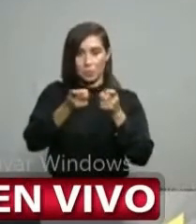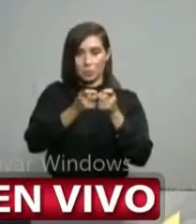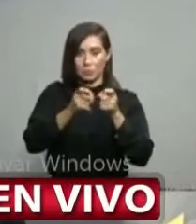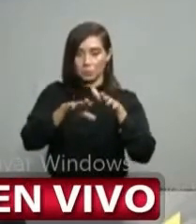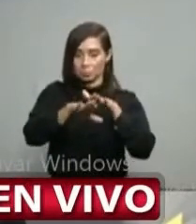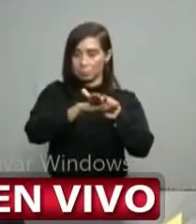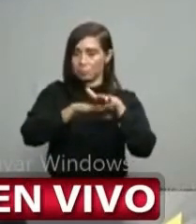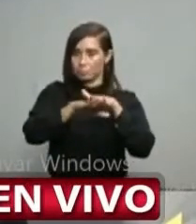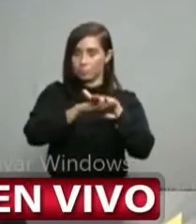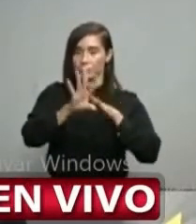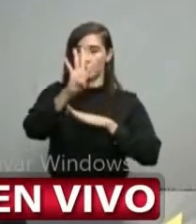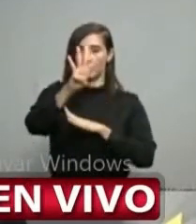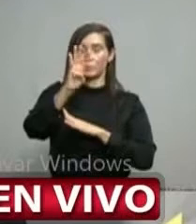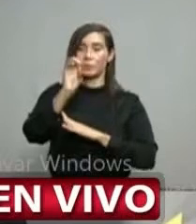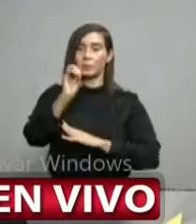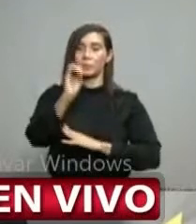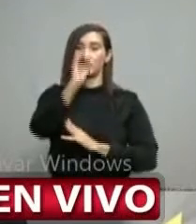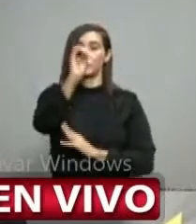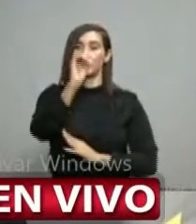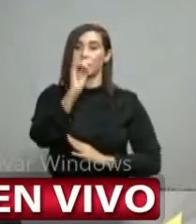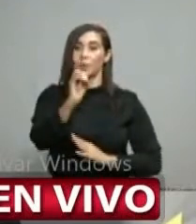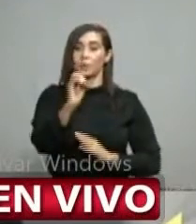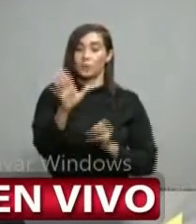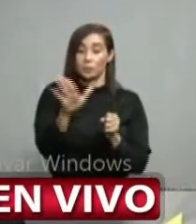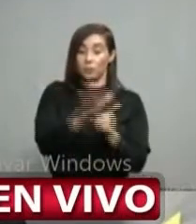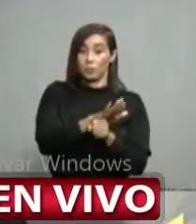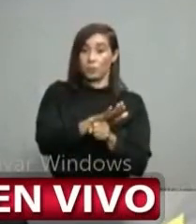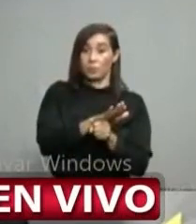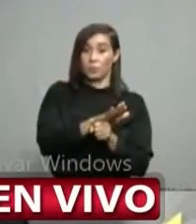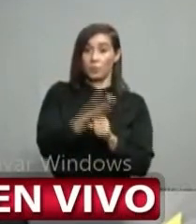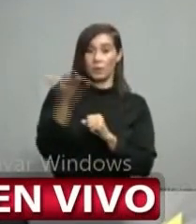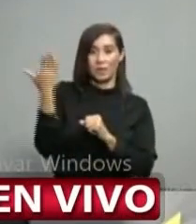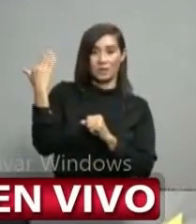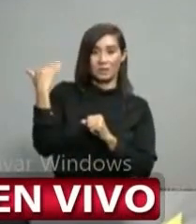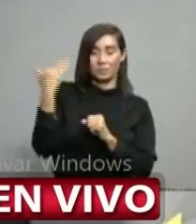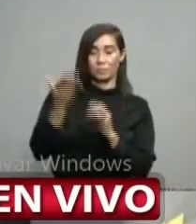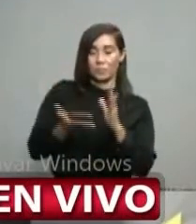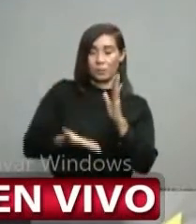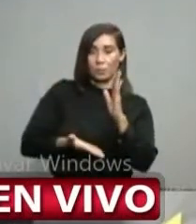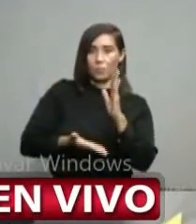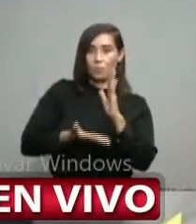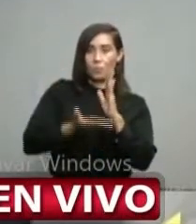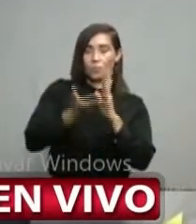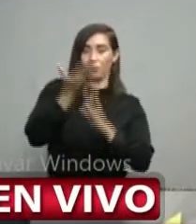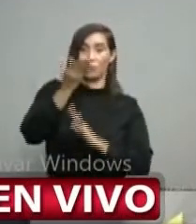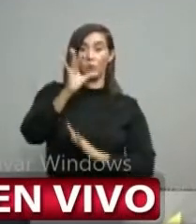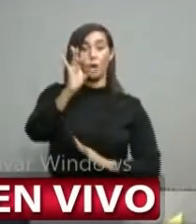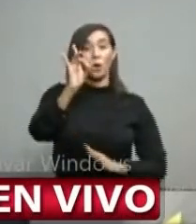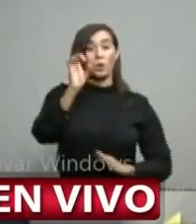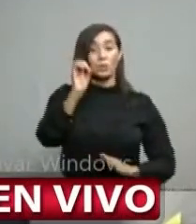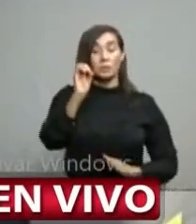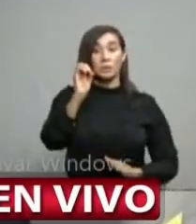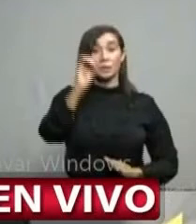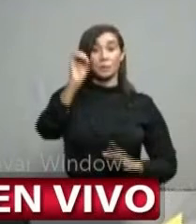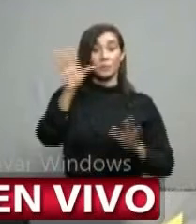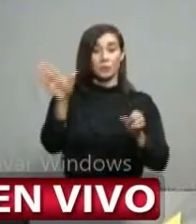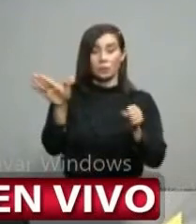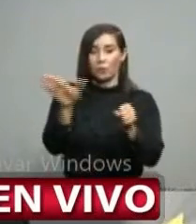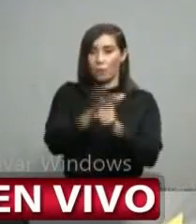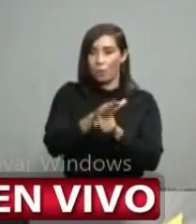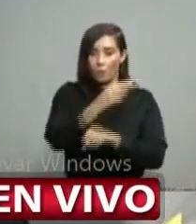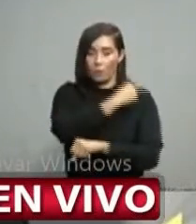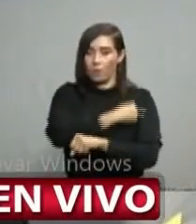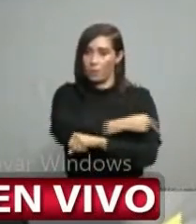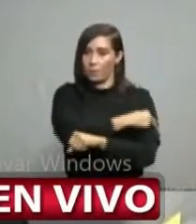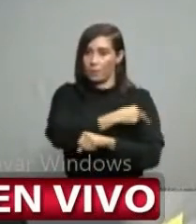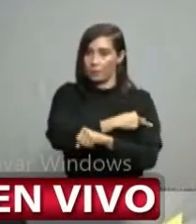del 40% llegamos a estar en cerca de un 80% y más